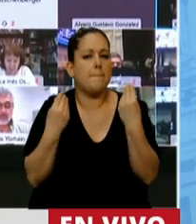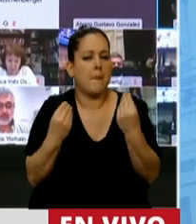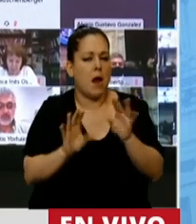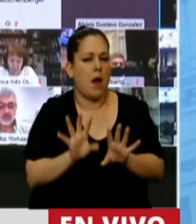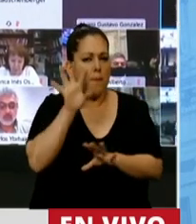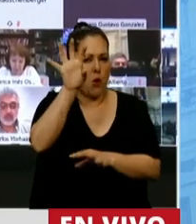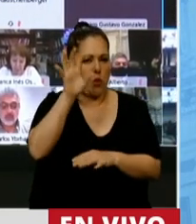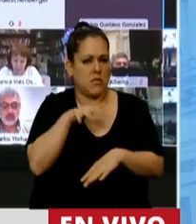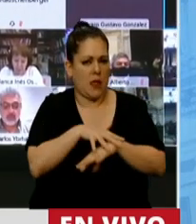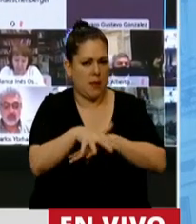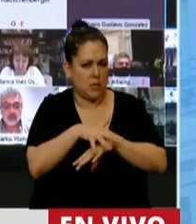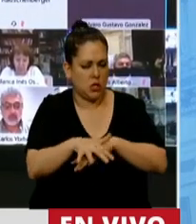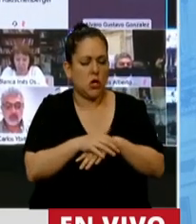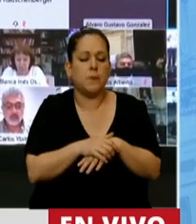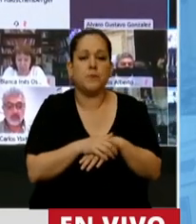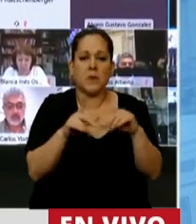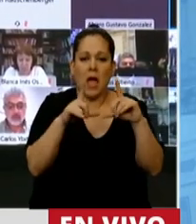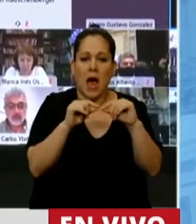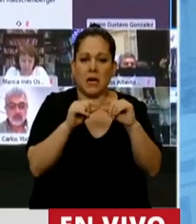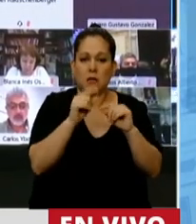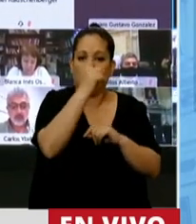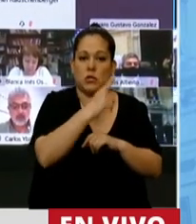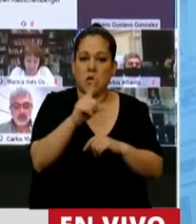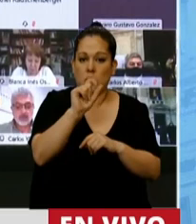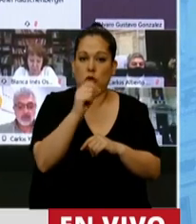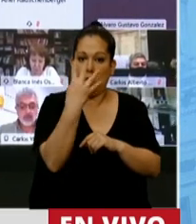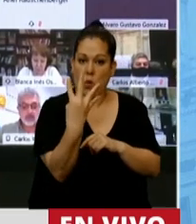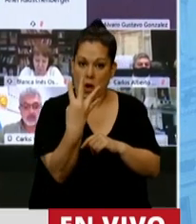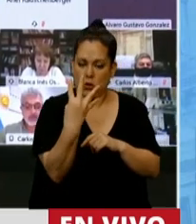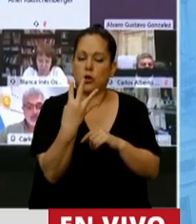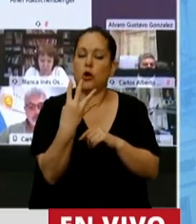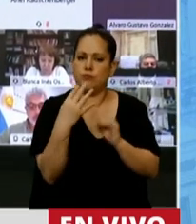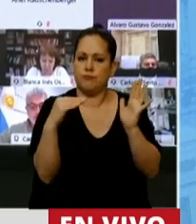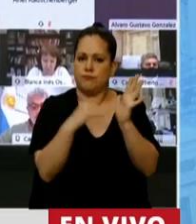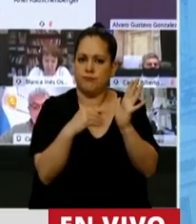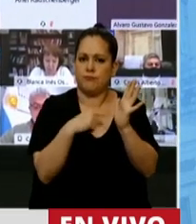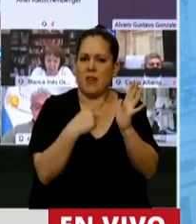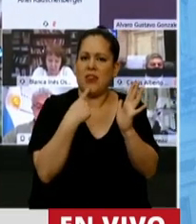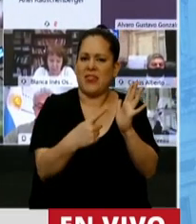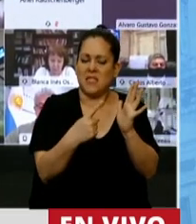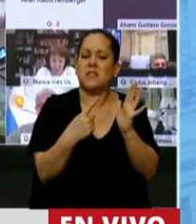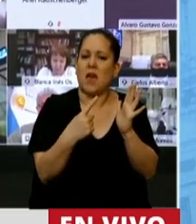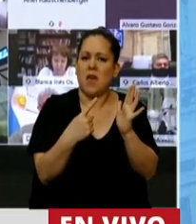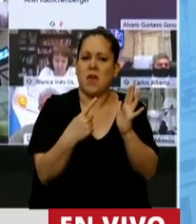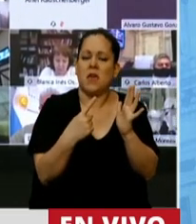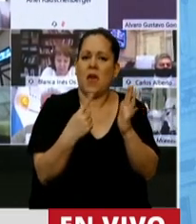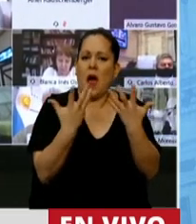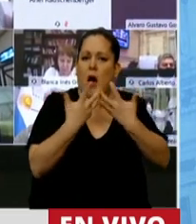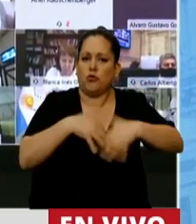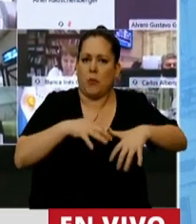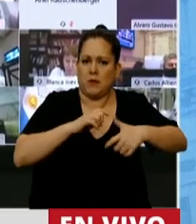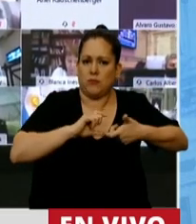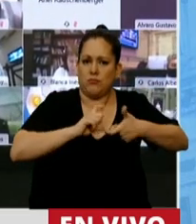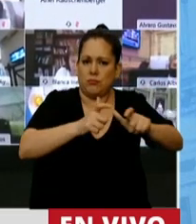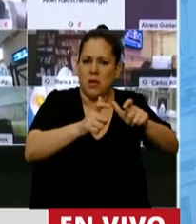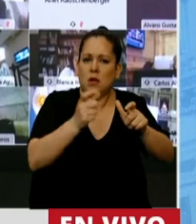provincia de Misiones. El artículo 104, que establece la automaticidad en la remisión de los fondos a